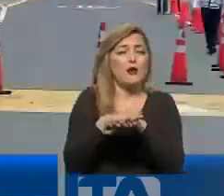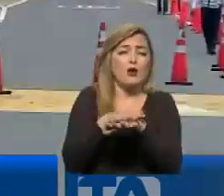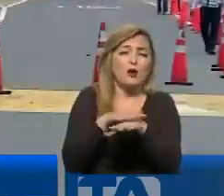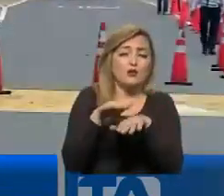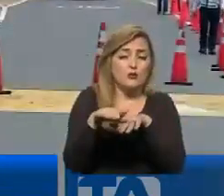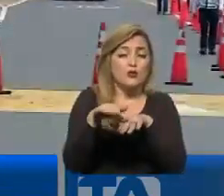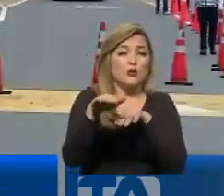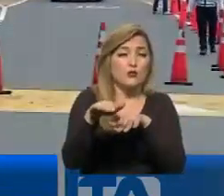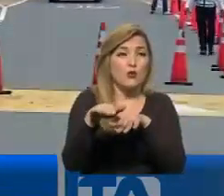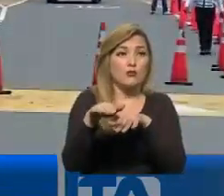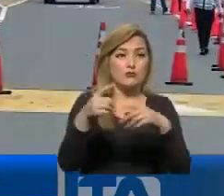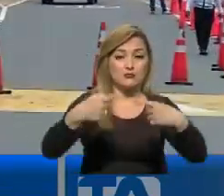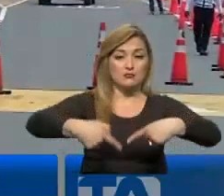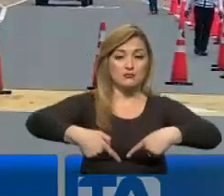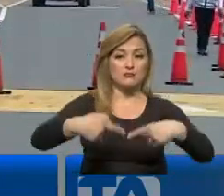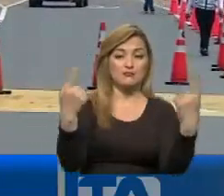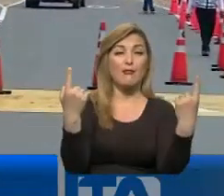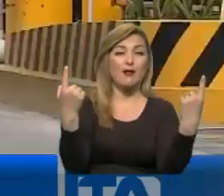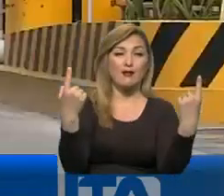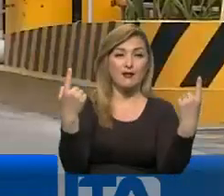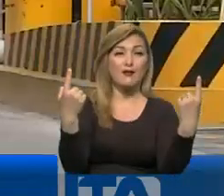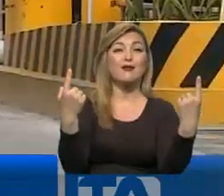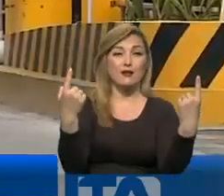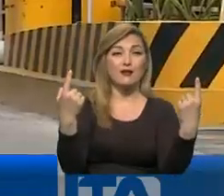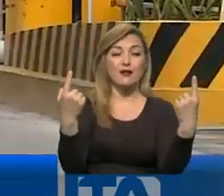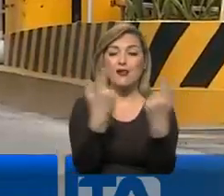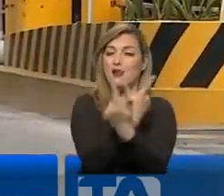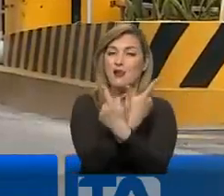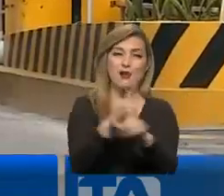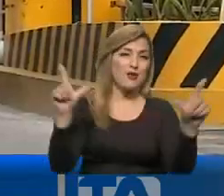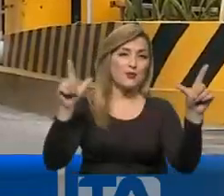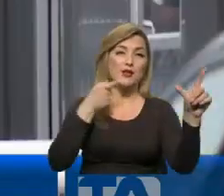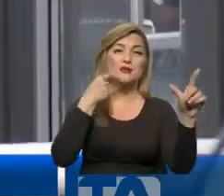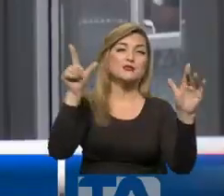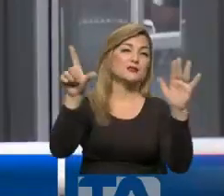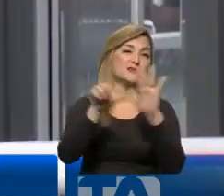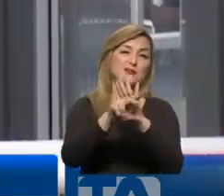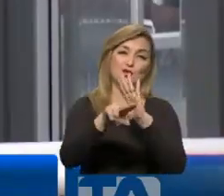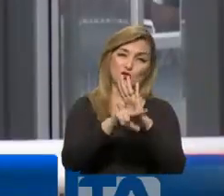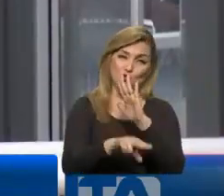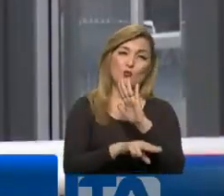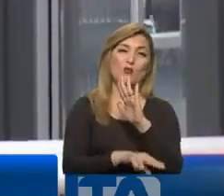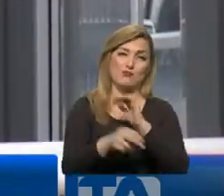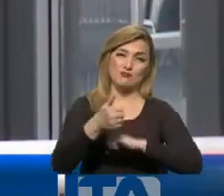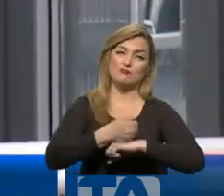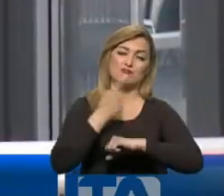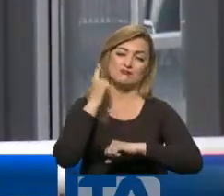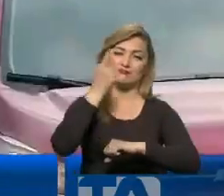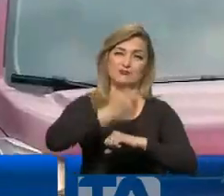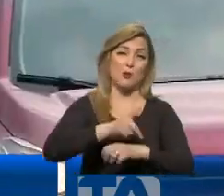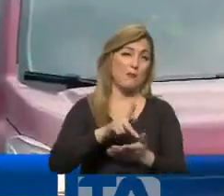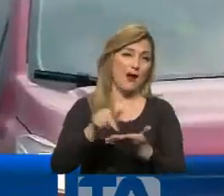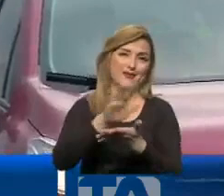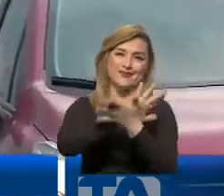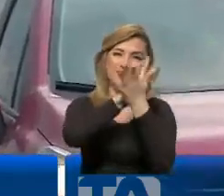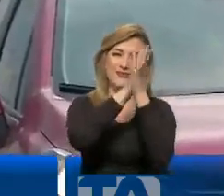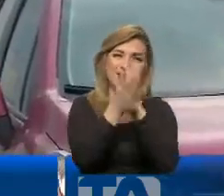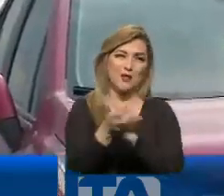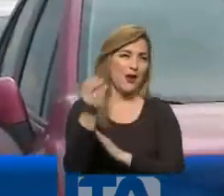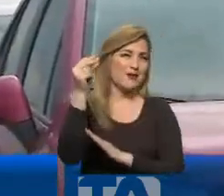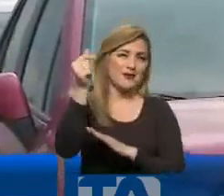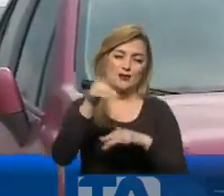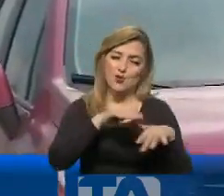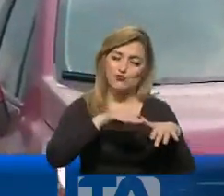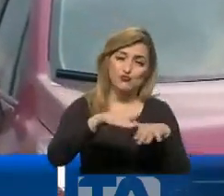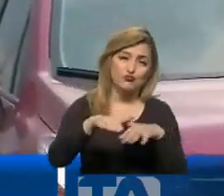automotores, las plumas del pedaje se levantarán, tal y como dice la normativa y la autoridad. Es decir, los conductores no pagarán, todo con el afán de